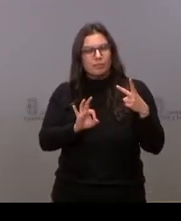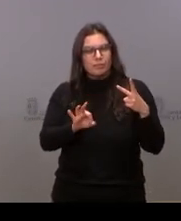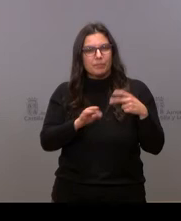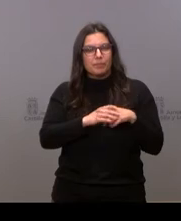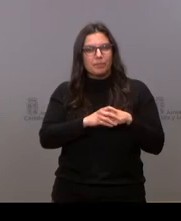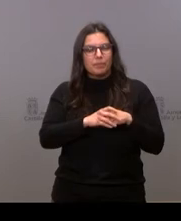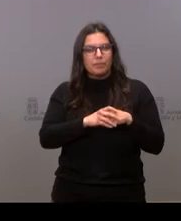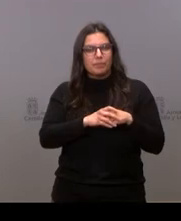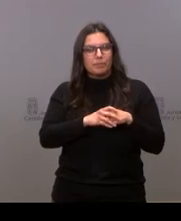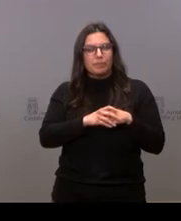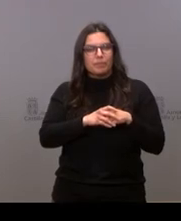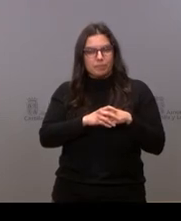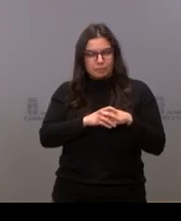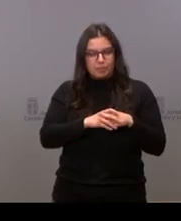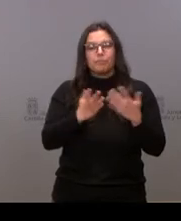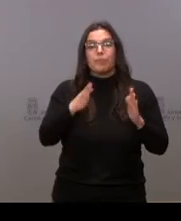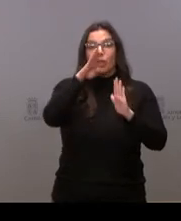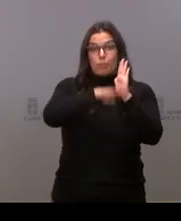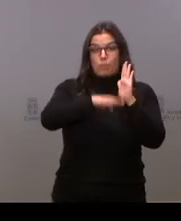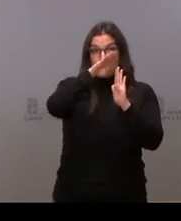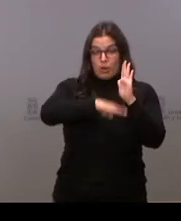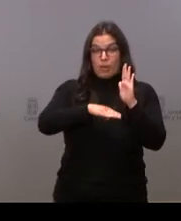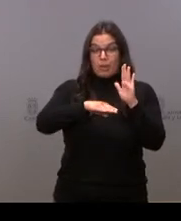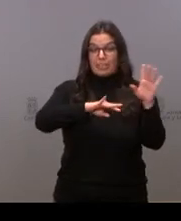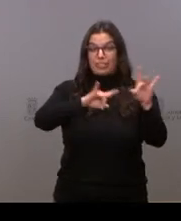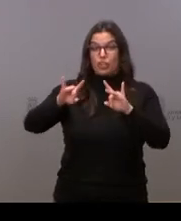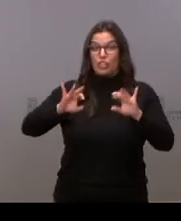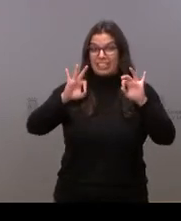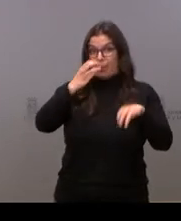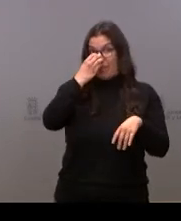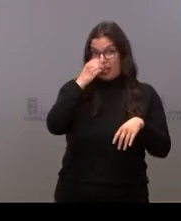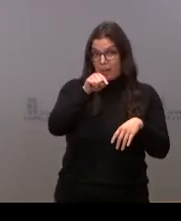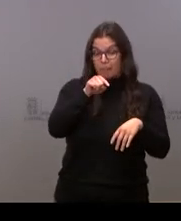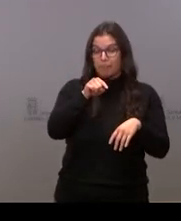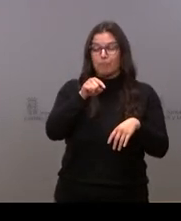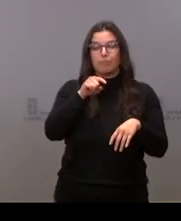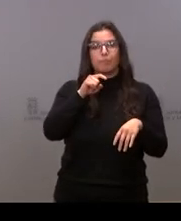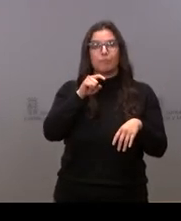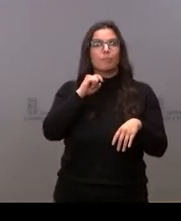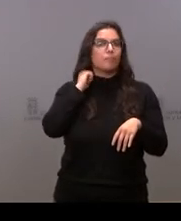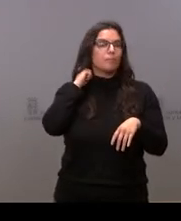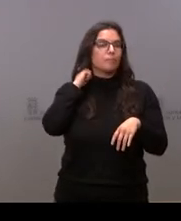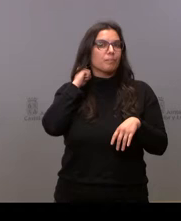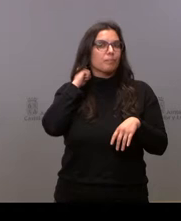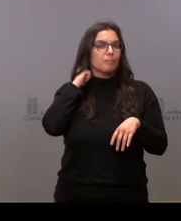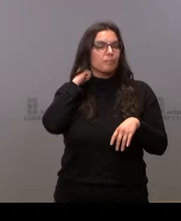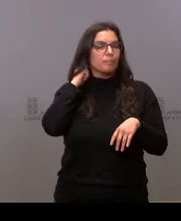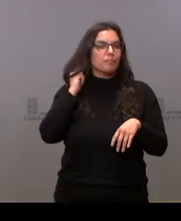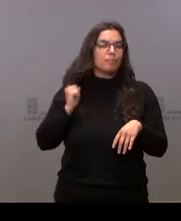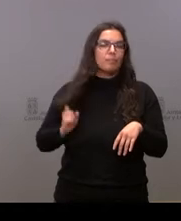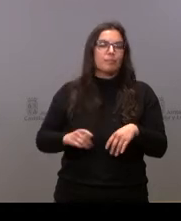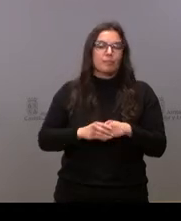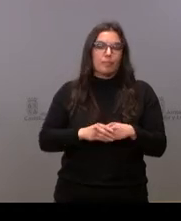programa territorial de fomento para la zona de Medina y su entorno